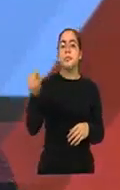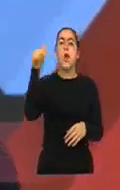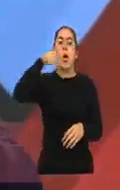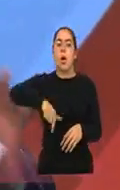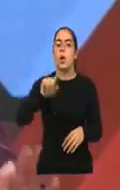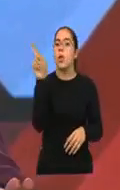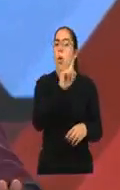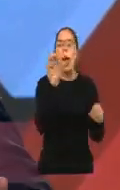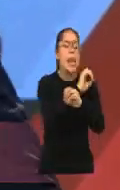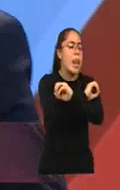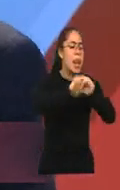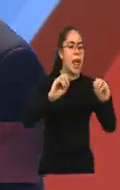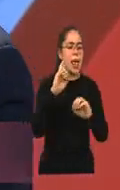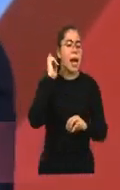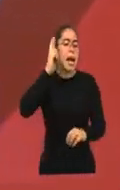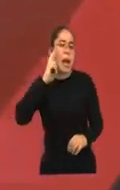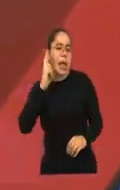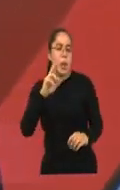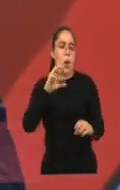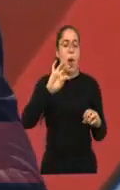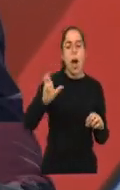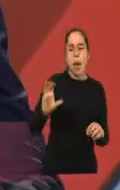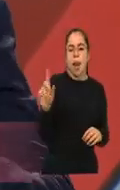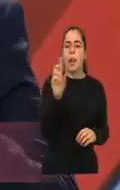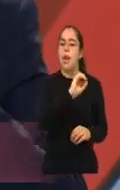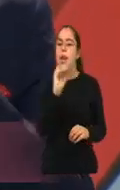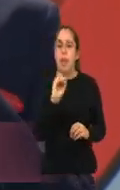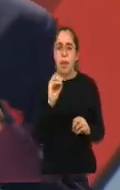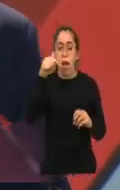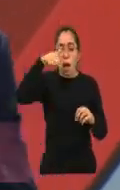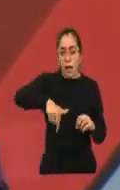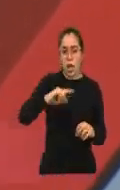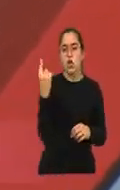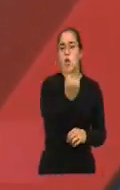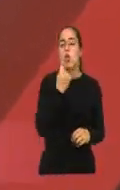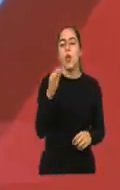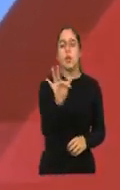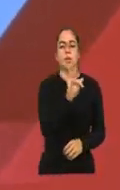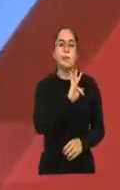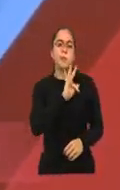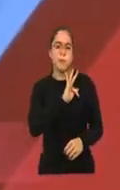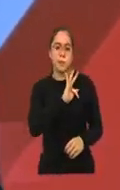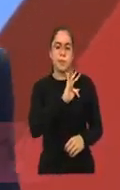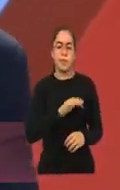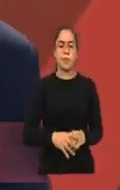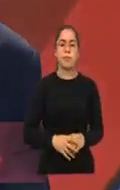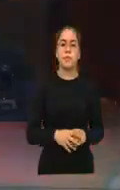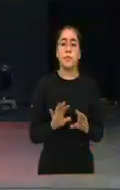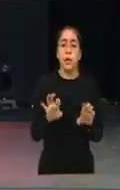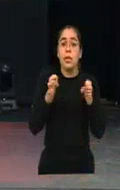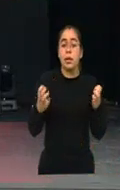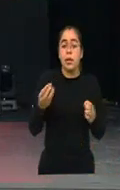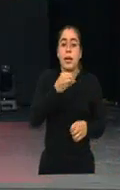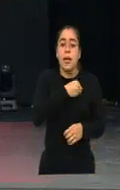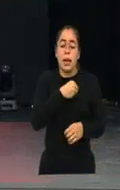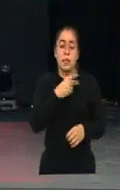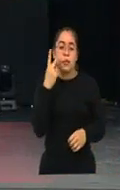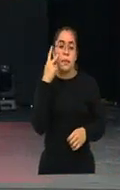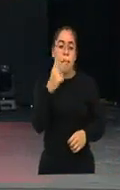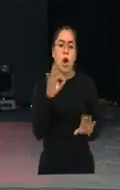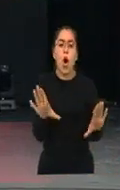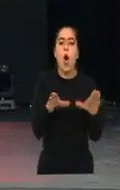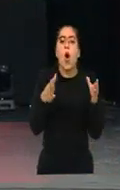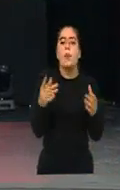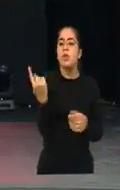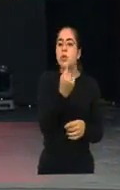radios. Todos somos Teletón. Ese es el gran canal nacional. Vamos a ver cómo está el ambiente, pero tenemos que demostrar que en este foro hay mucho